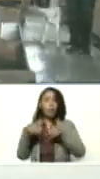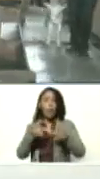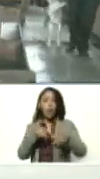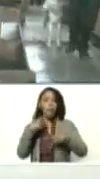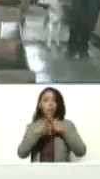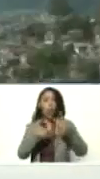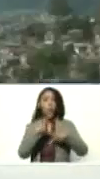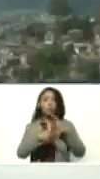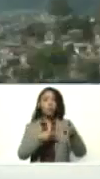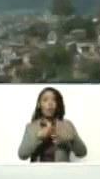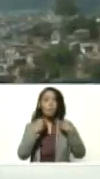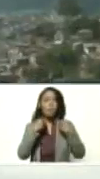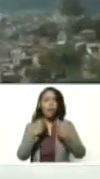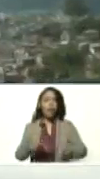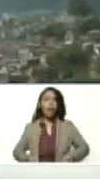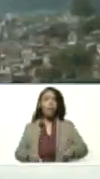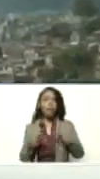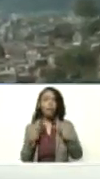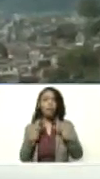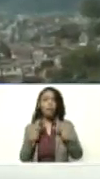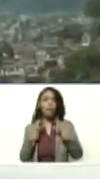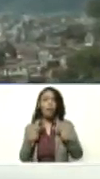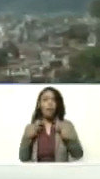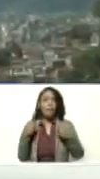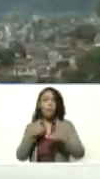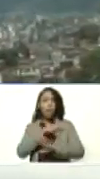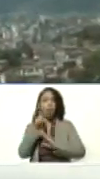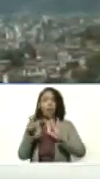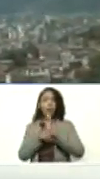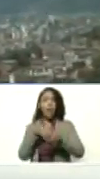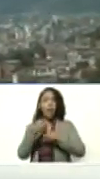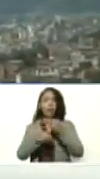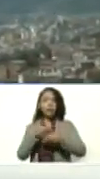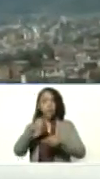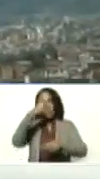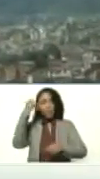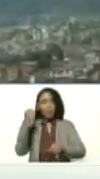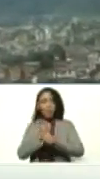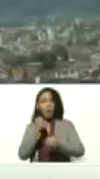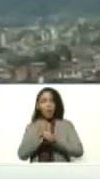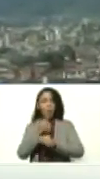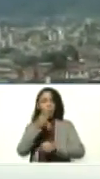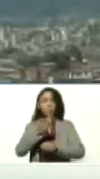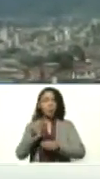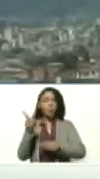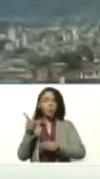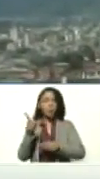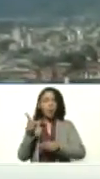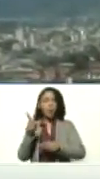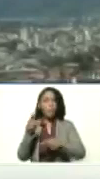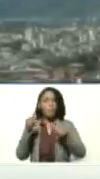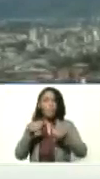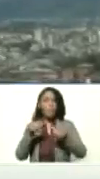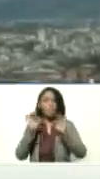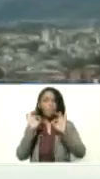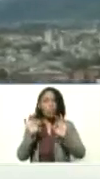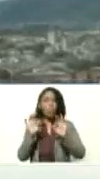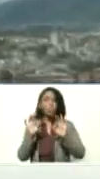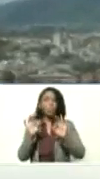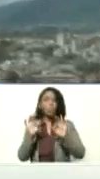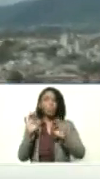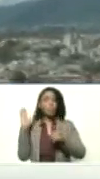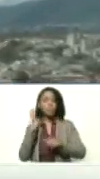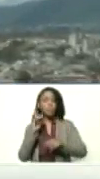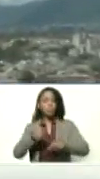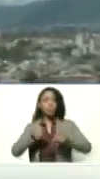productivos para la vida, para la generación de empleo, para la generación de productos. Este es un producto, este específico, presidente, que si bien el